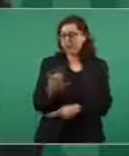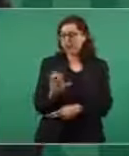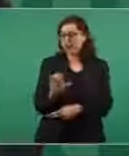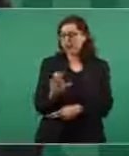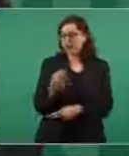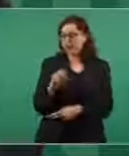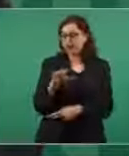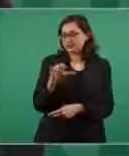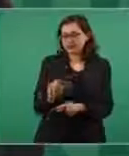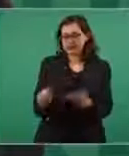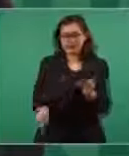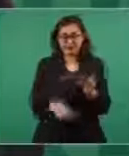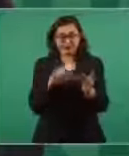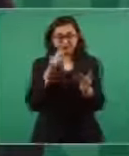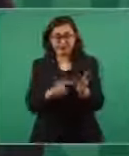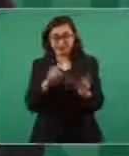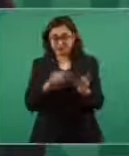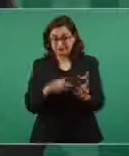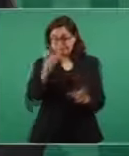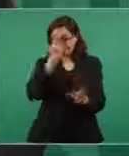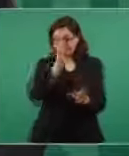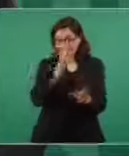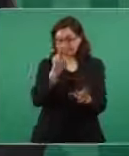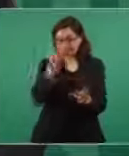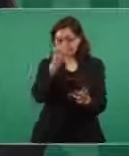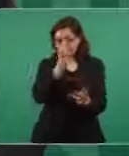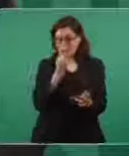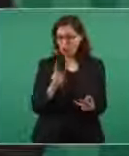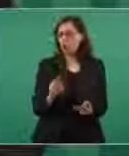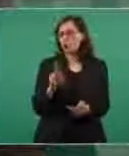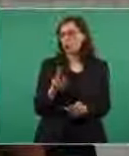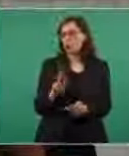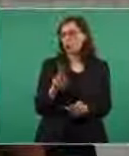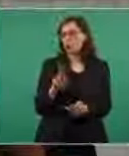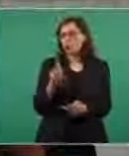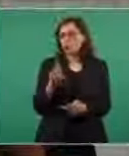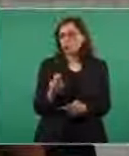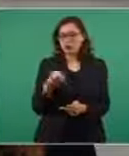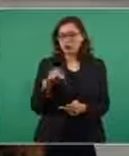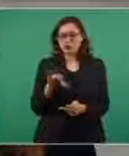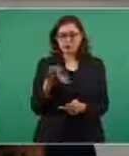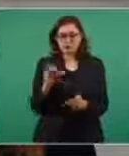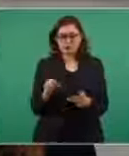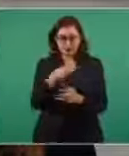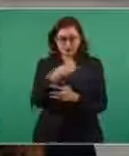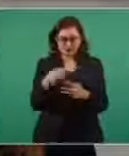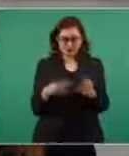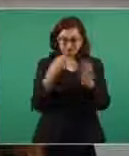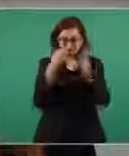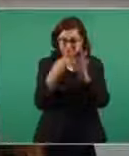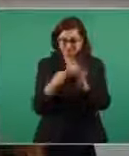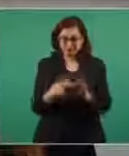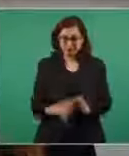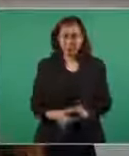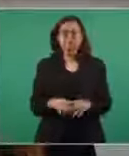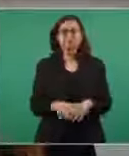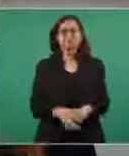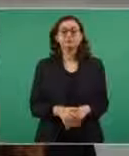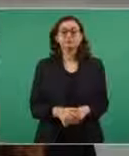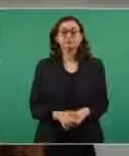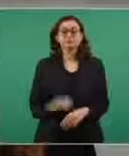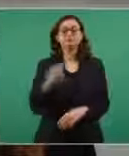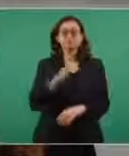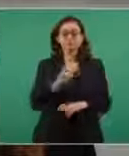y prudencia sí las tres P y este no alteramos lo que sí es que la autoridad